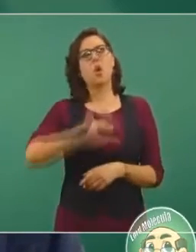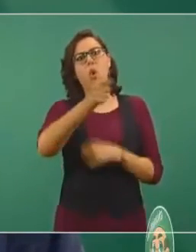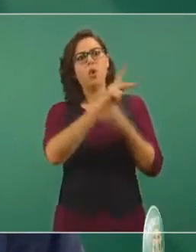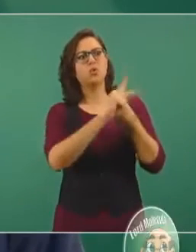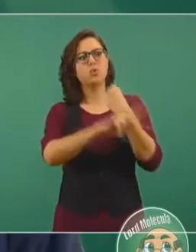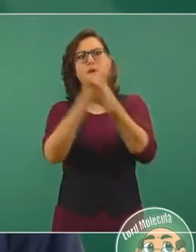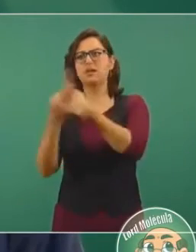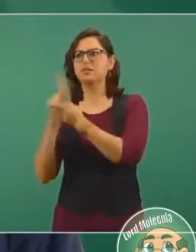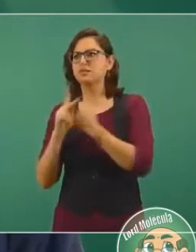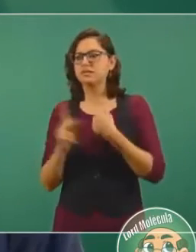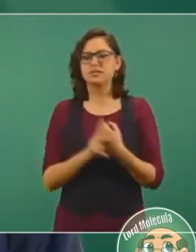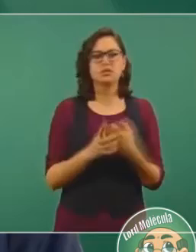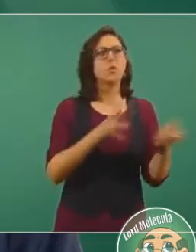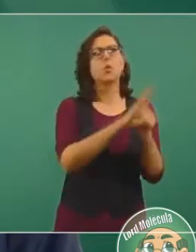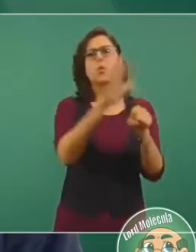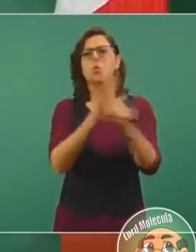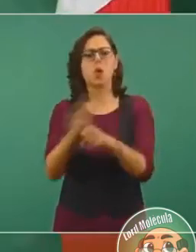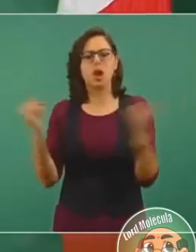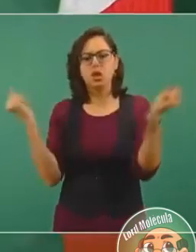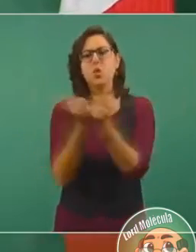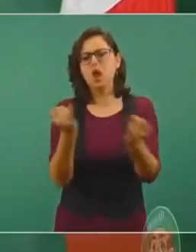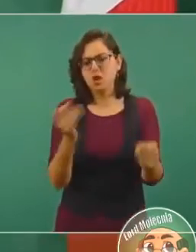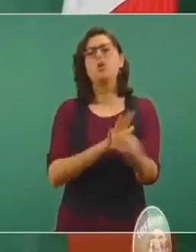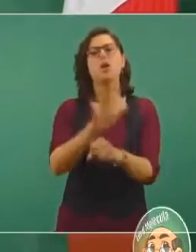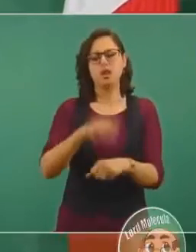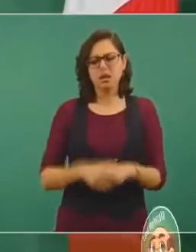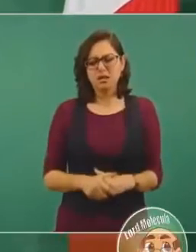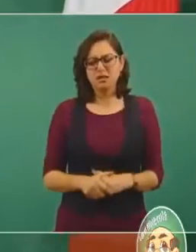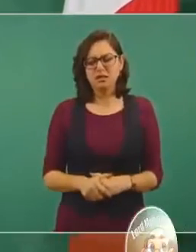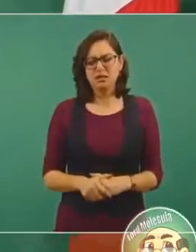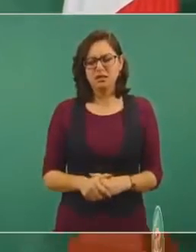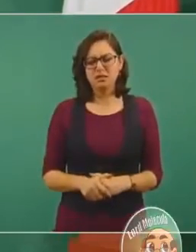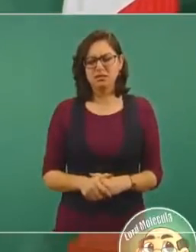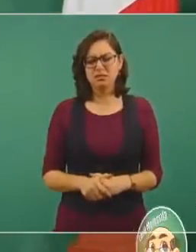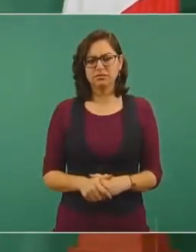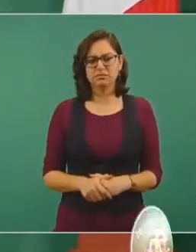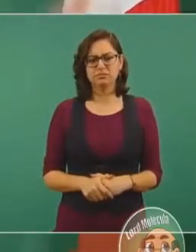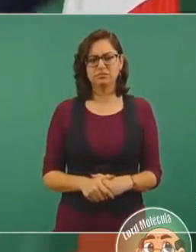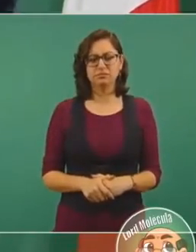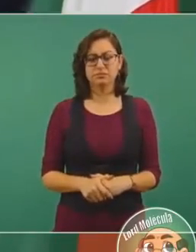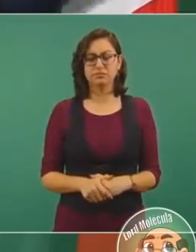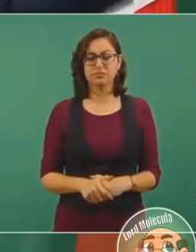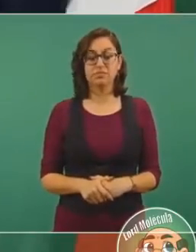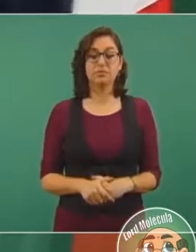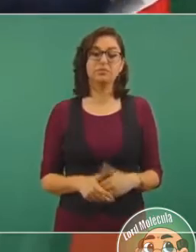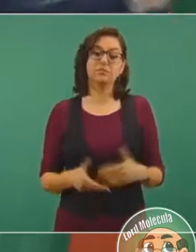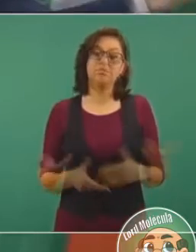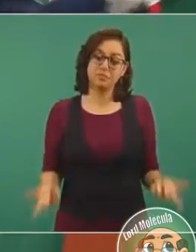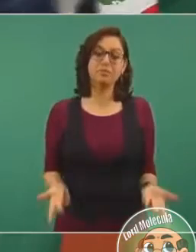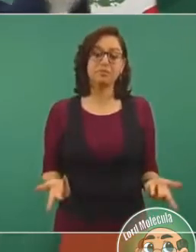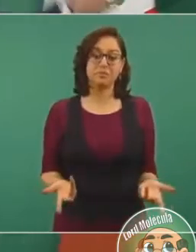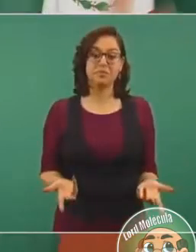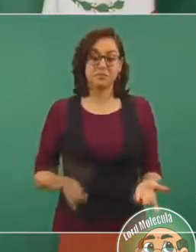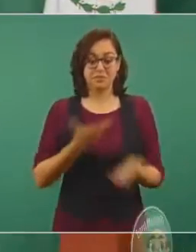suceden estas cosas. Claro que los señores de Iberdrola